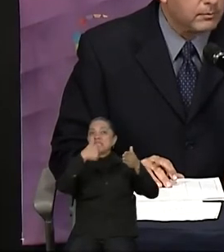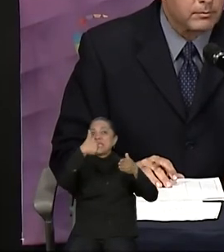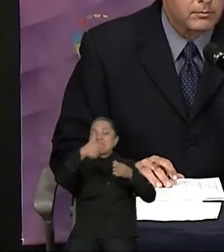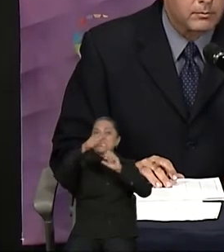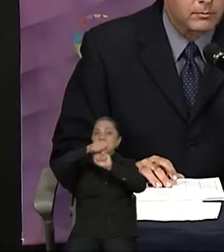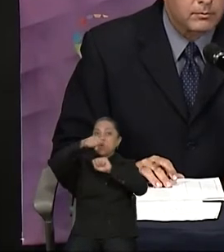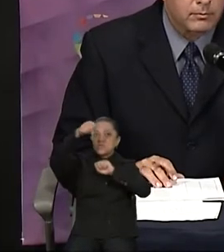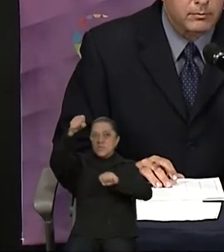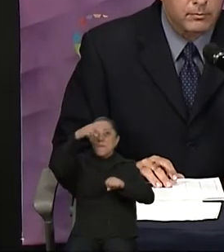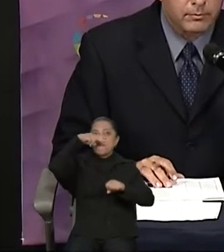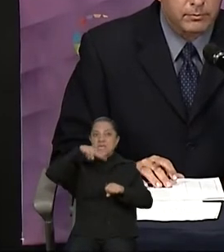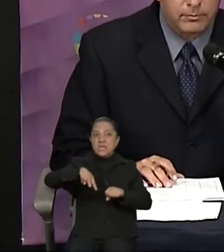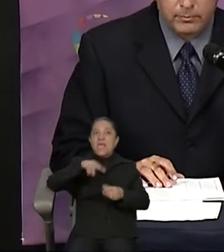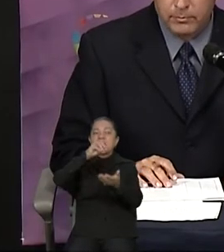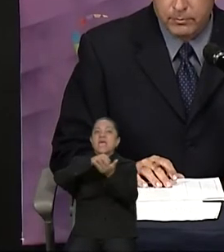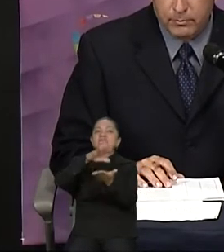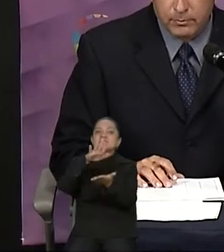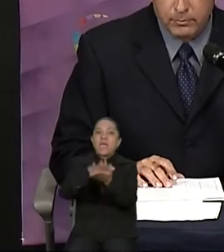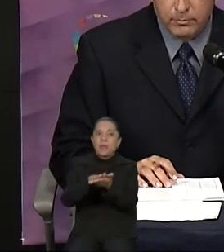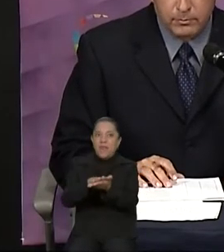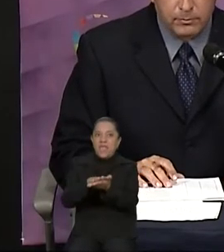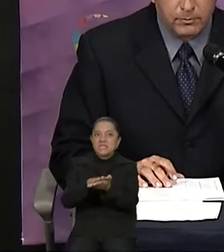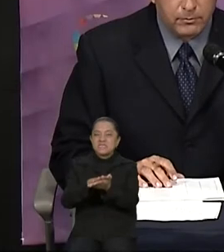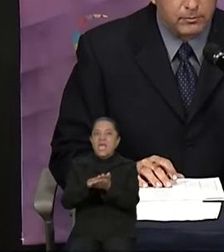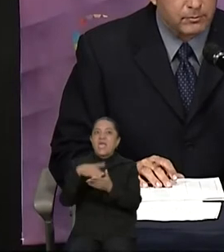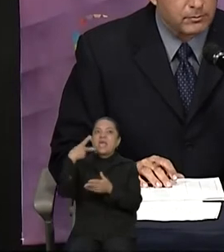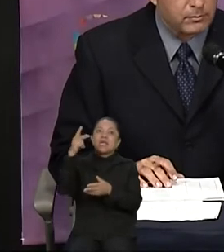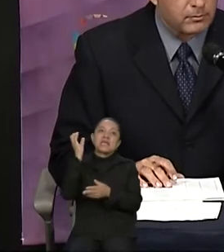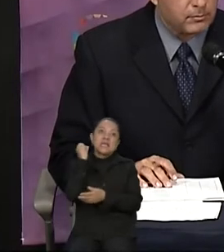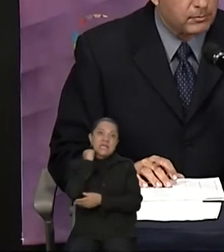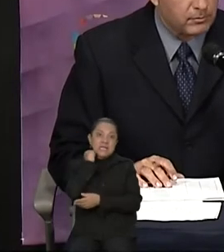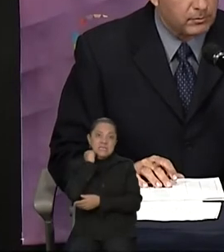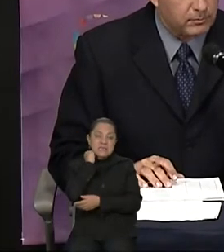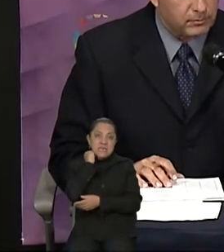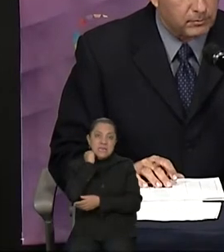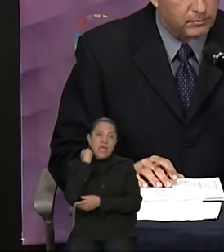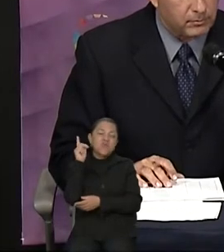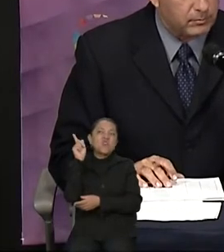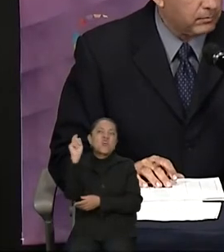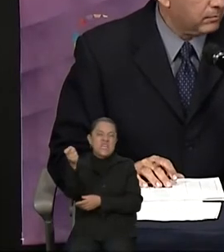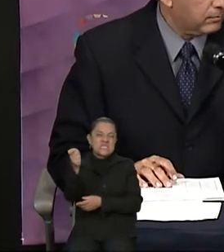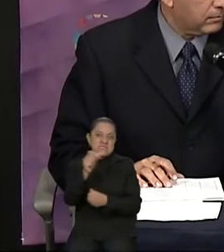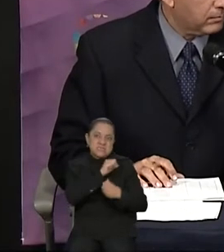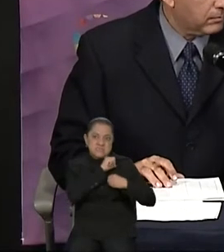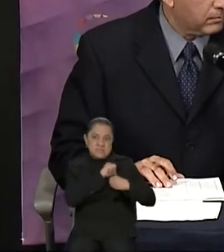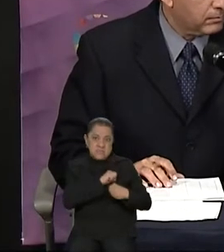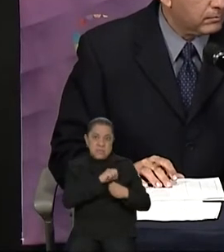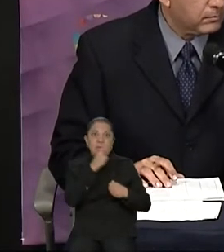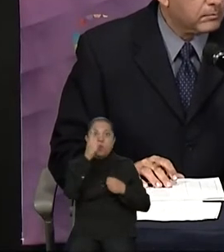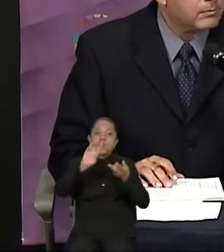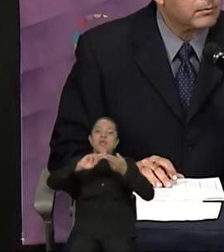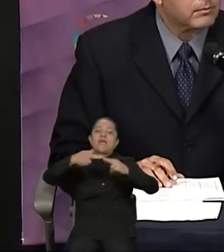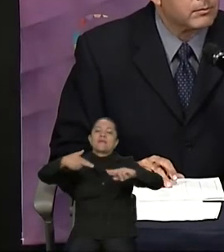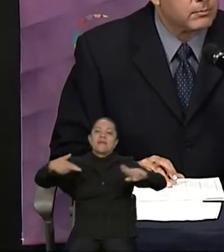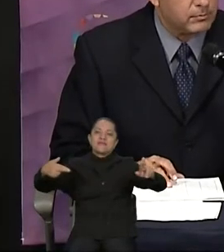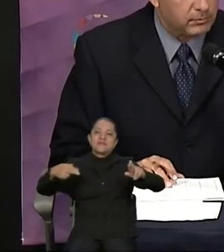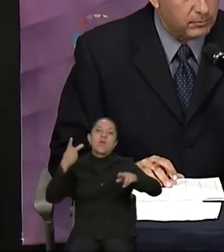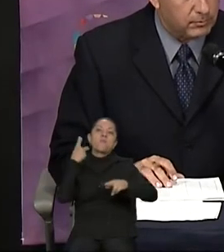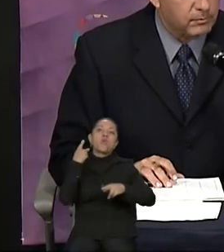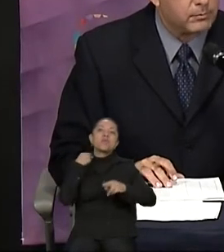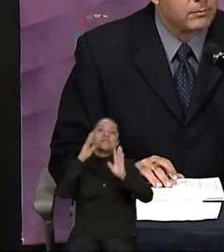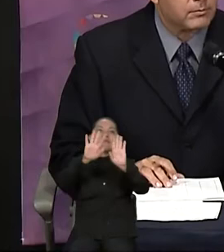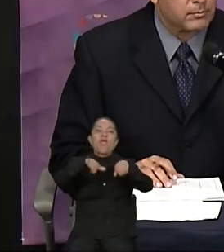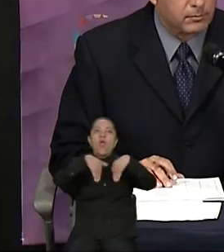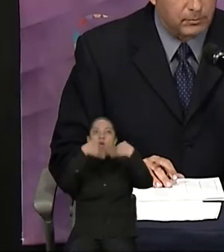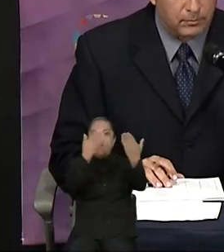establece las facultades del Senado y una de ellas está relacionada con la política exterior. Esto es aprobar los